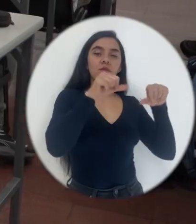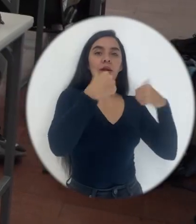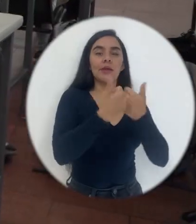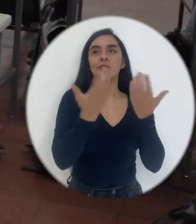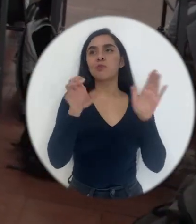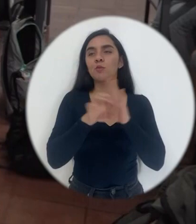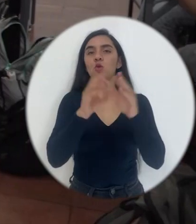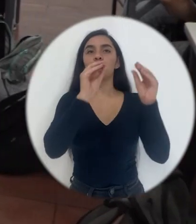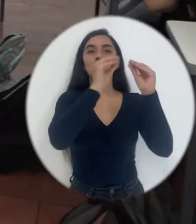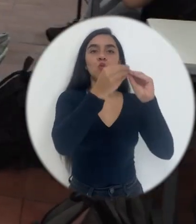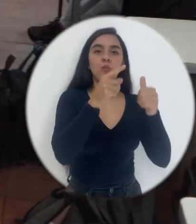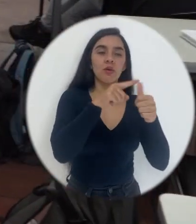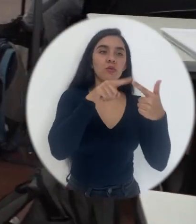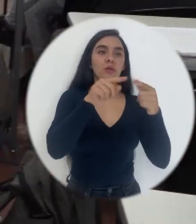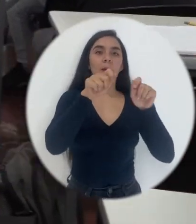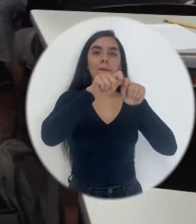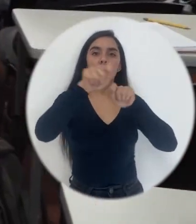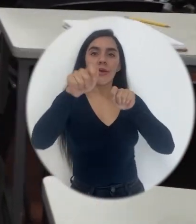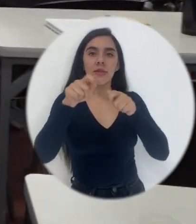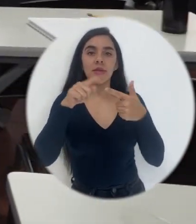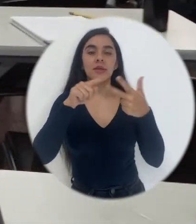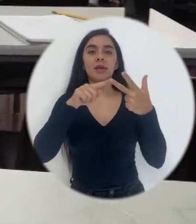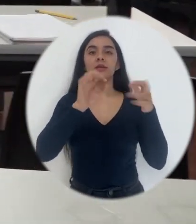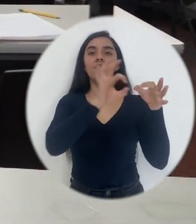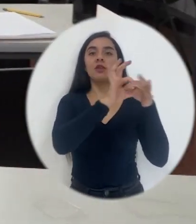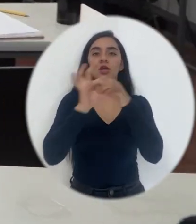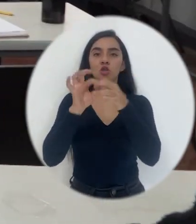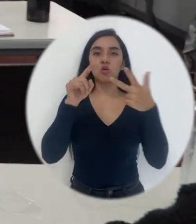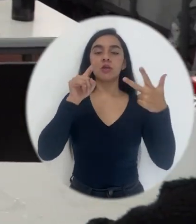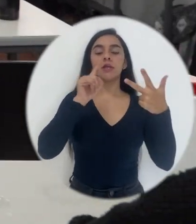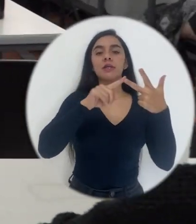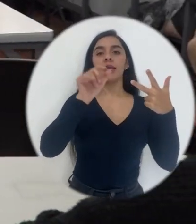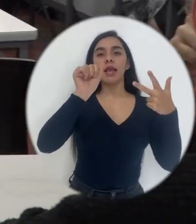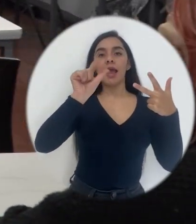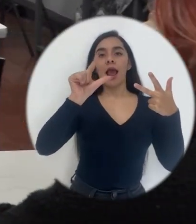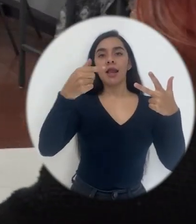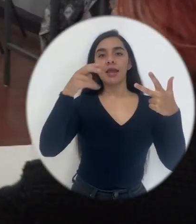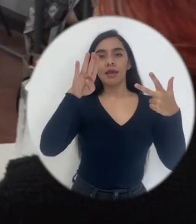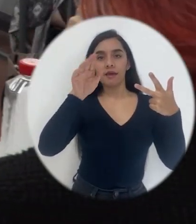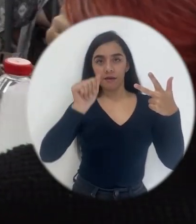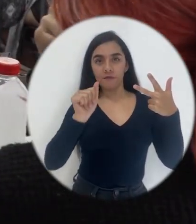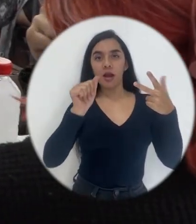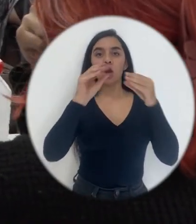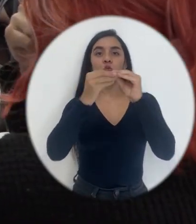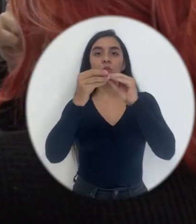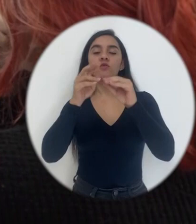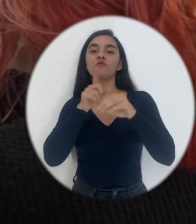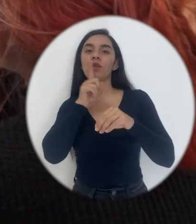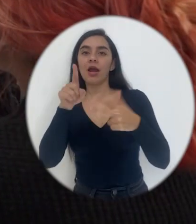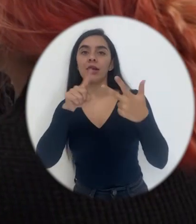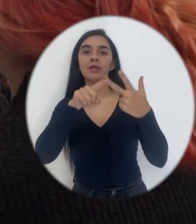áreas, como son números, medidas, relaciones y álgebra, geometría,